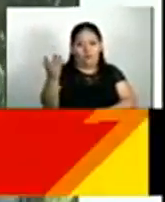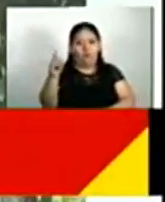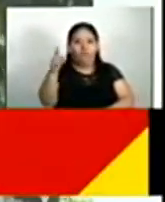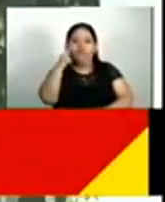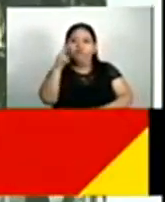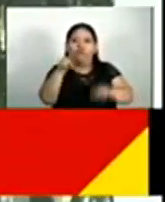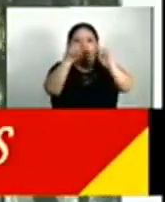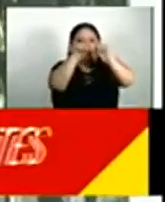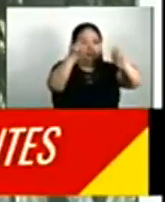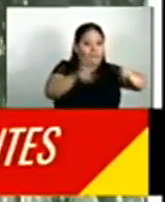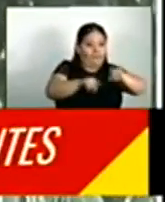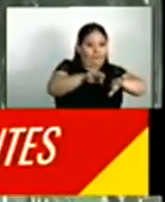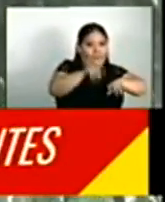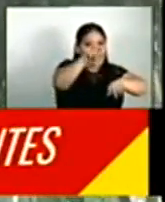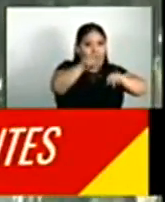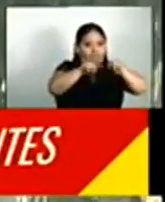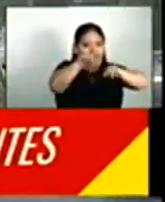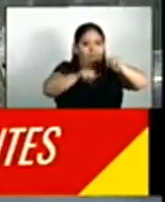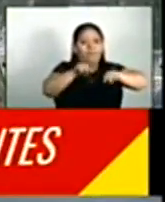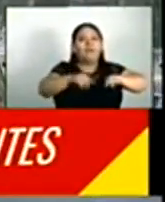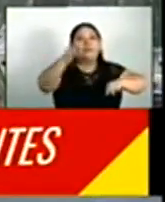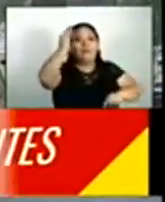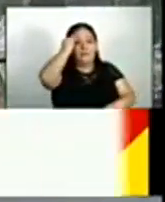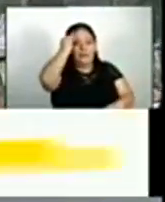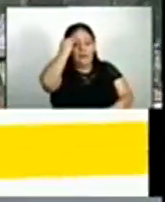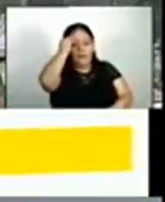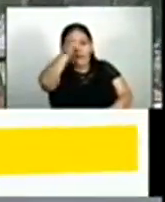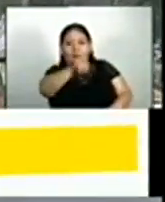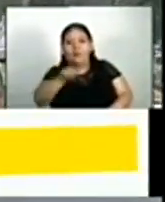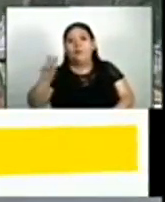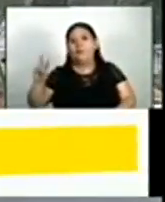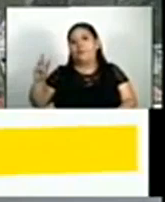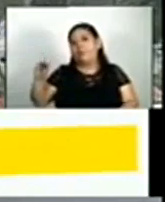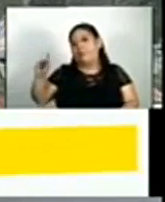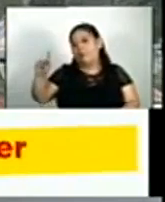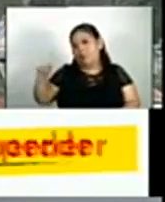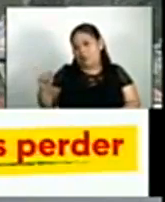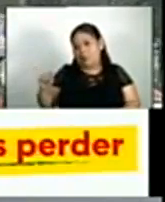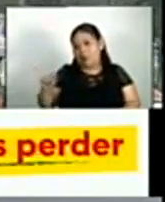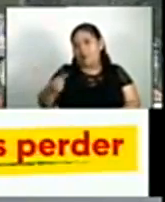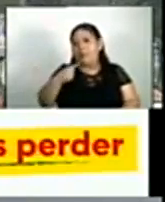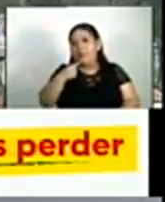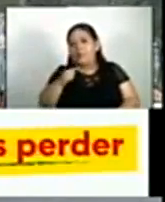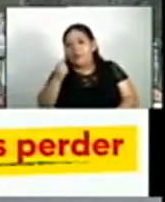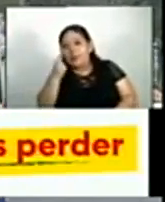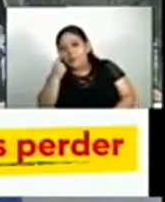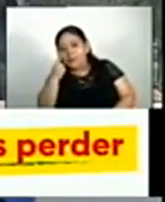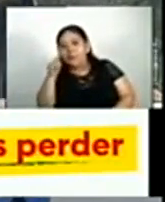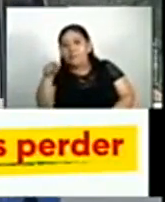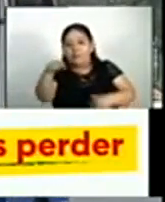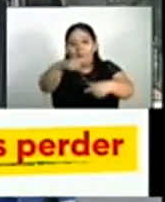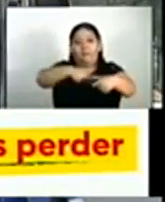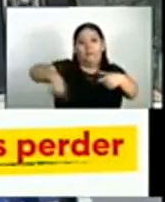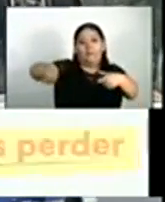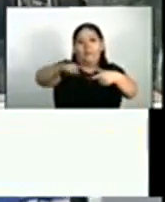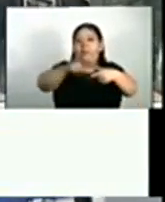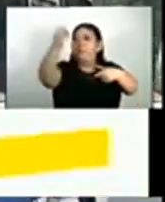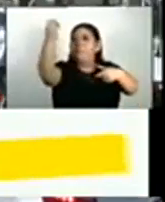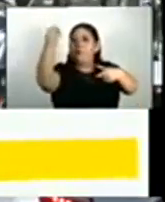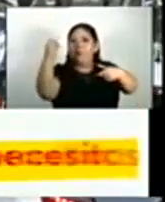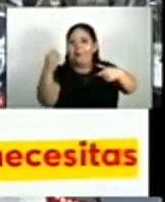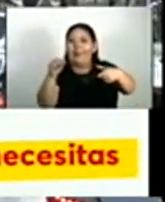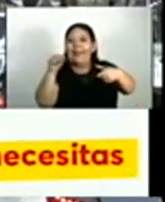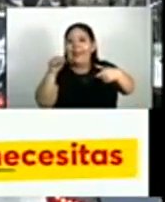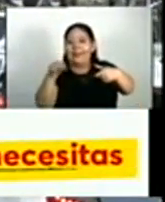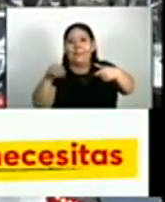desde un centro de monitoreo y según el titular del BMT, los que se encuentran en redondeles funcionarán donde